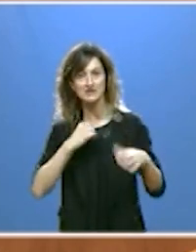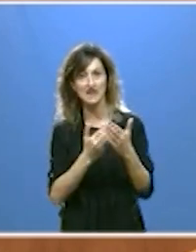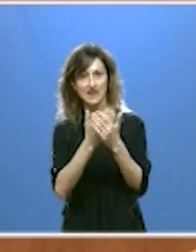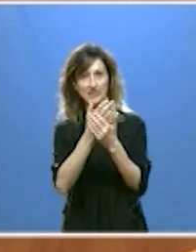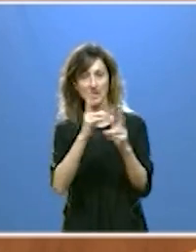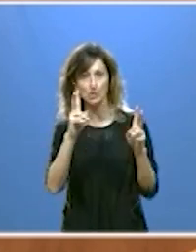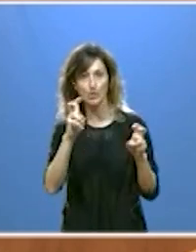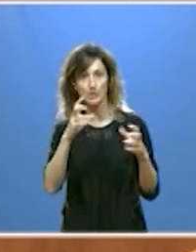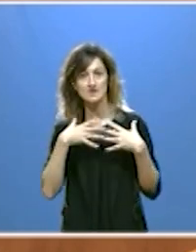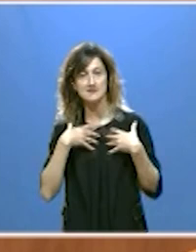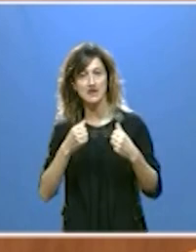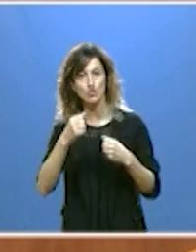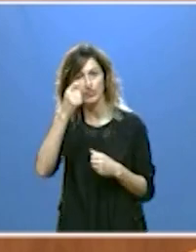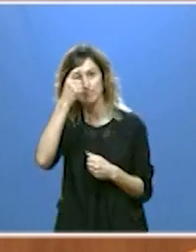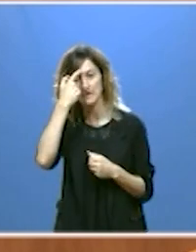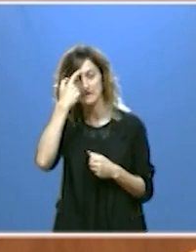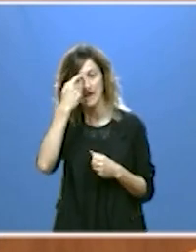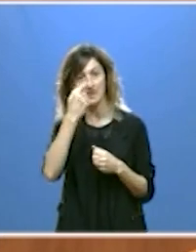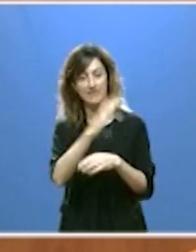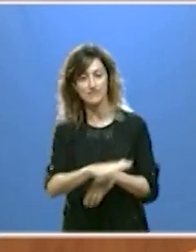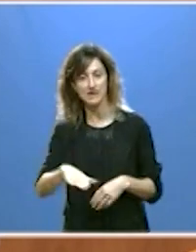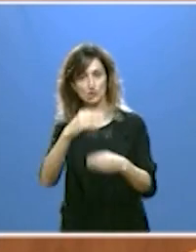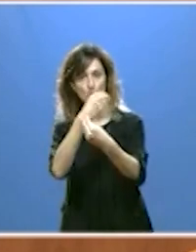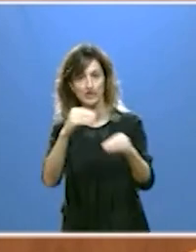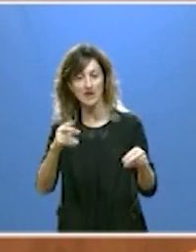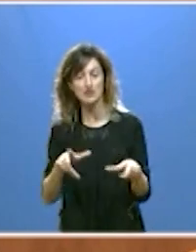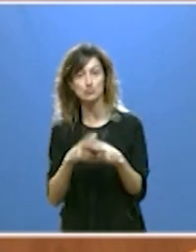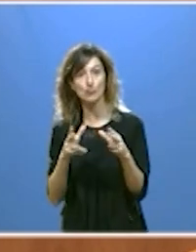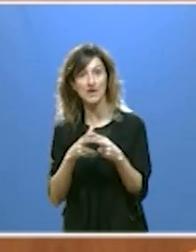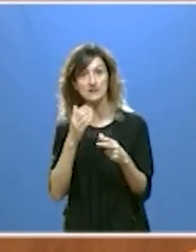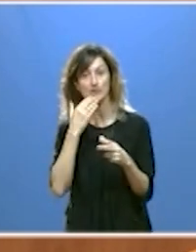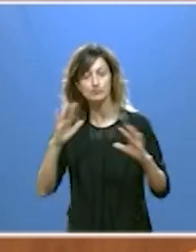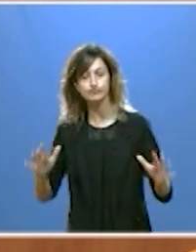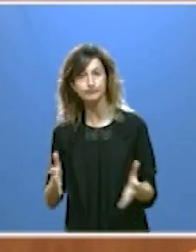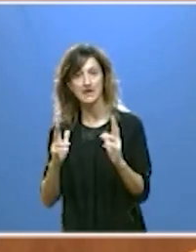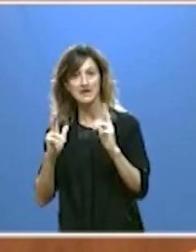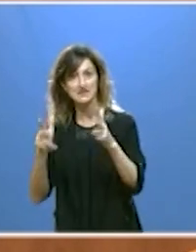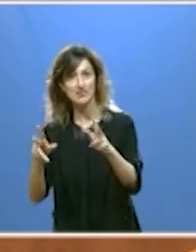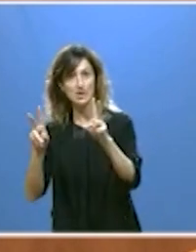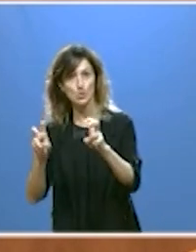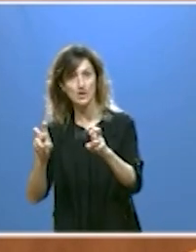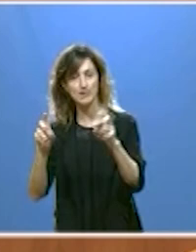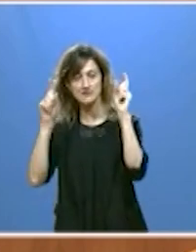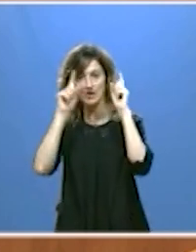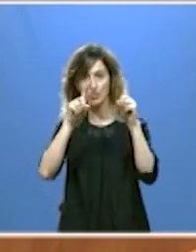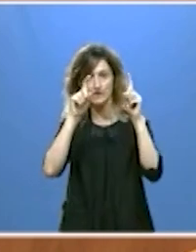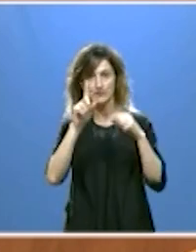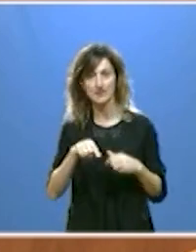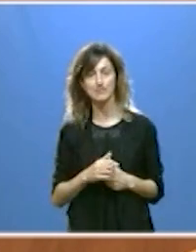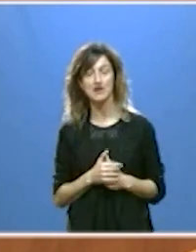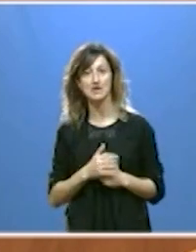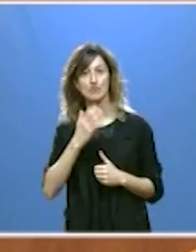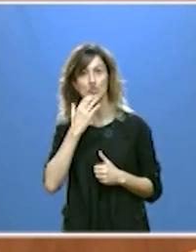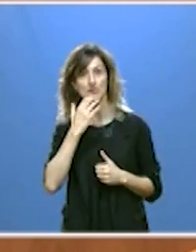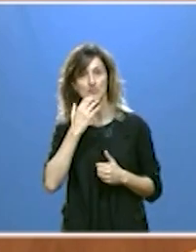de salud mental infanto-juvenil sociales como el impulso de las nuevas residencias educativas también como la